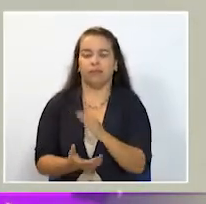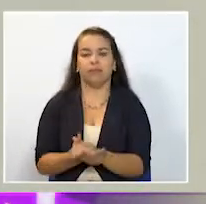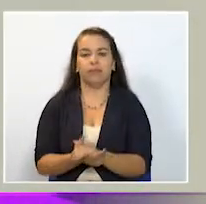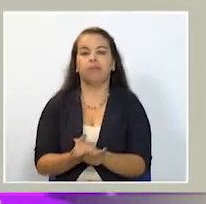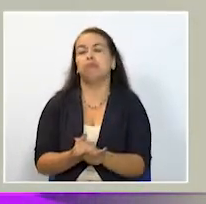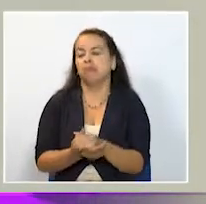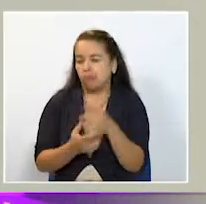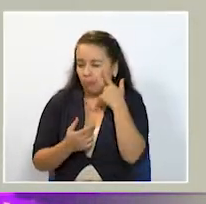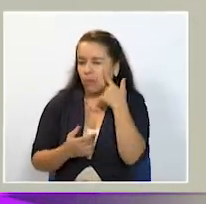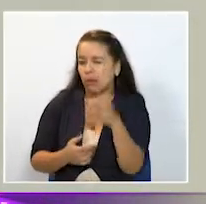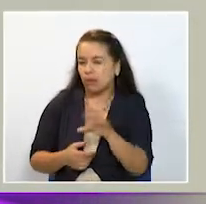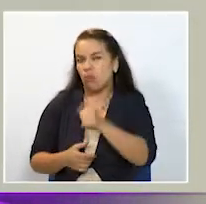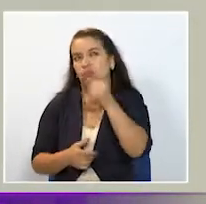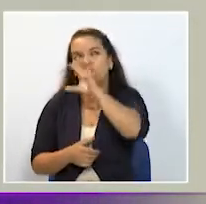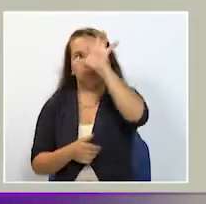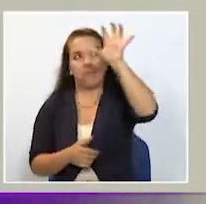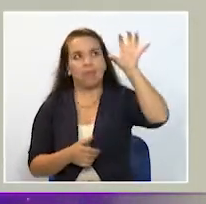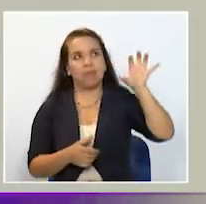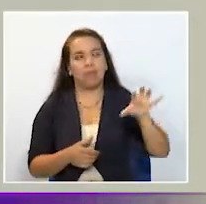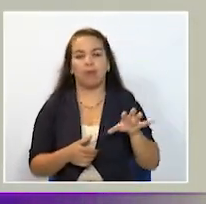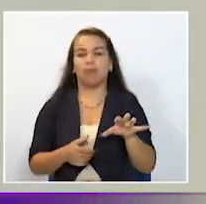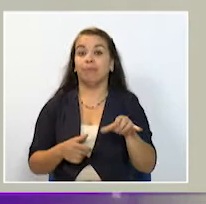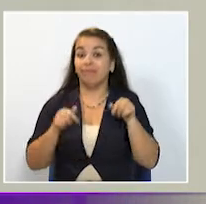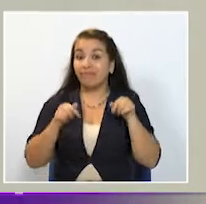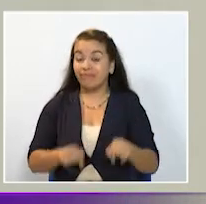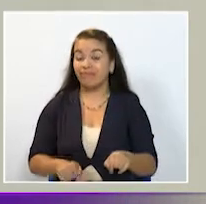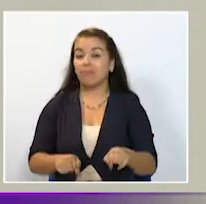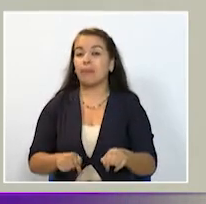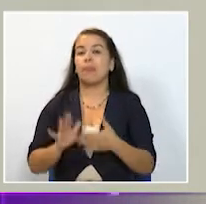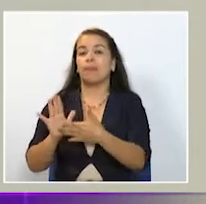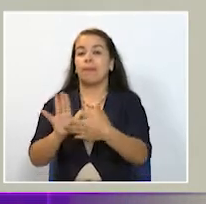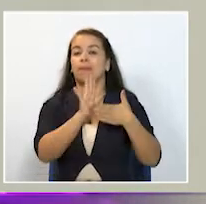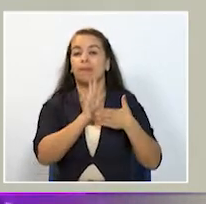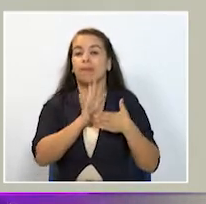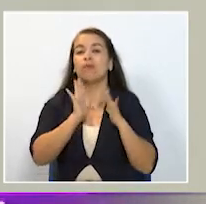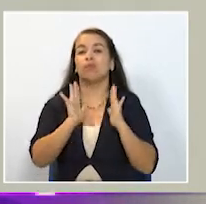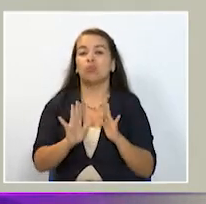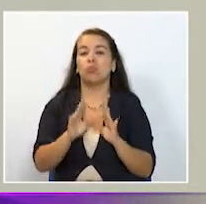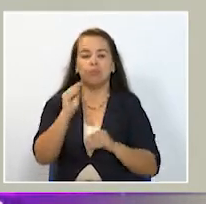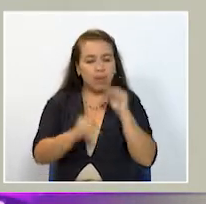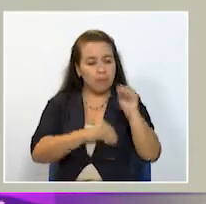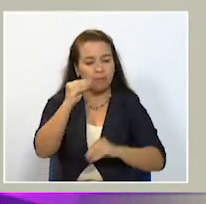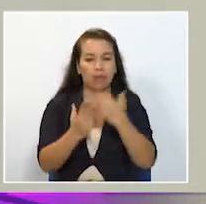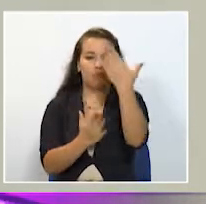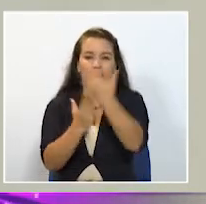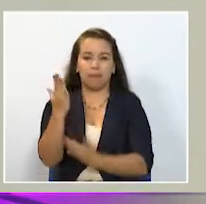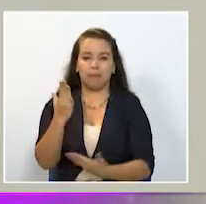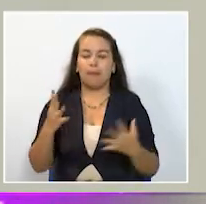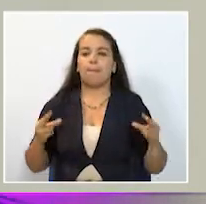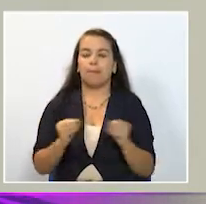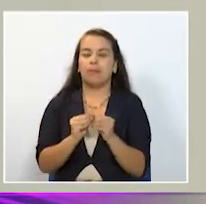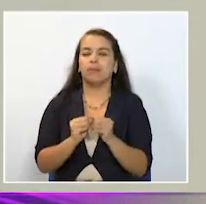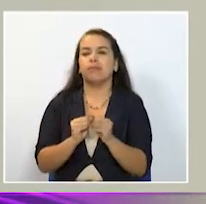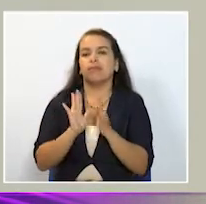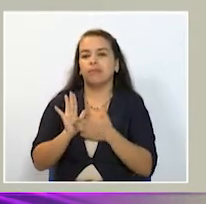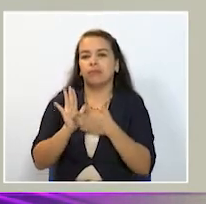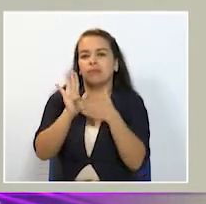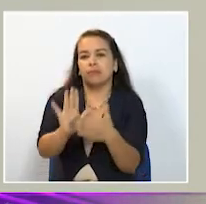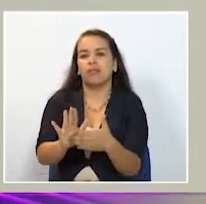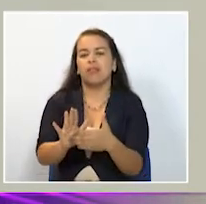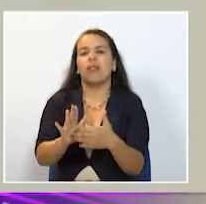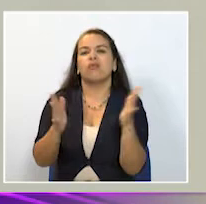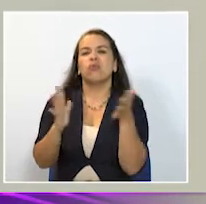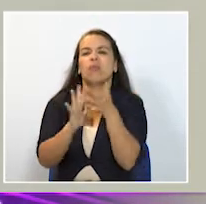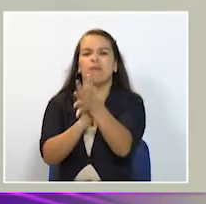posiblemente otros países en este momento estamos construyendo la programación y quien desee tener más información